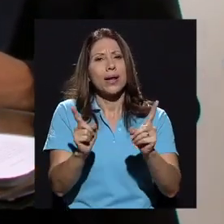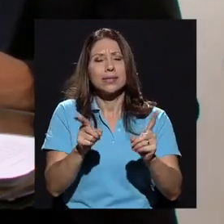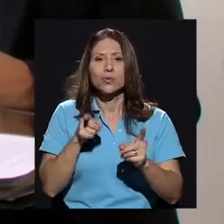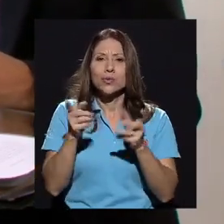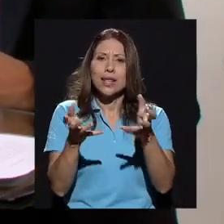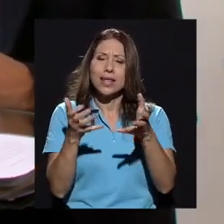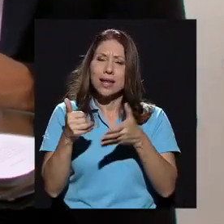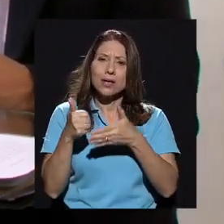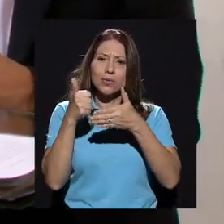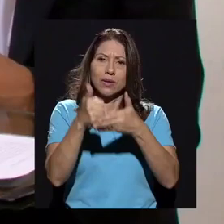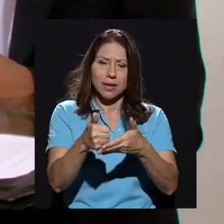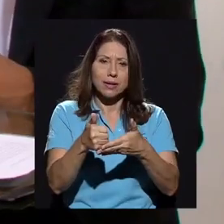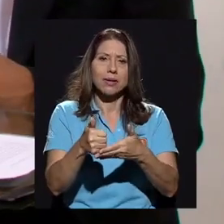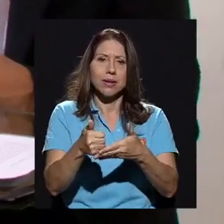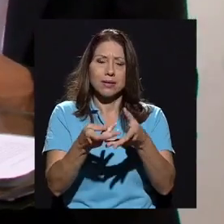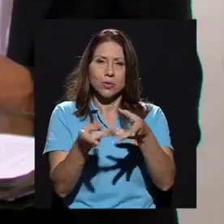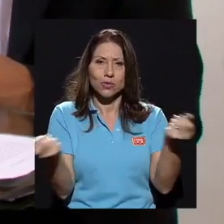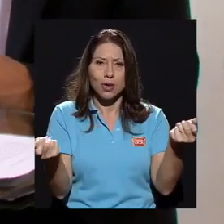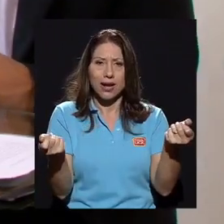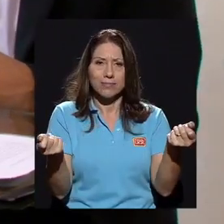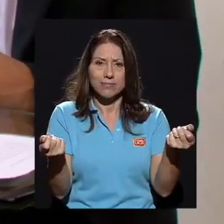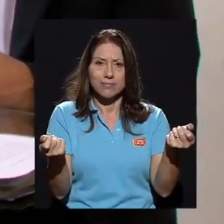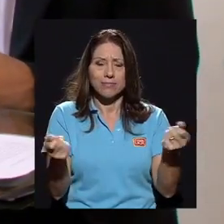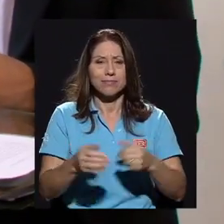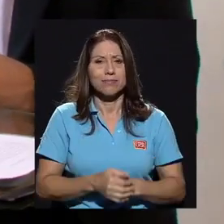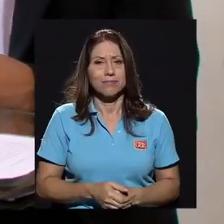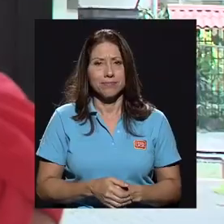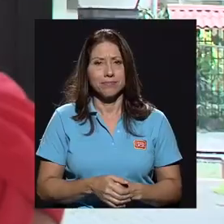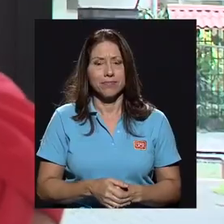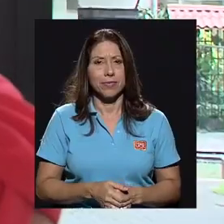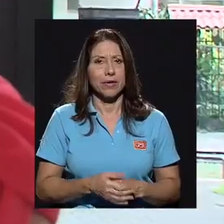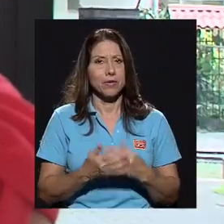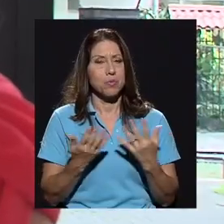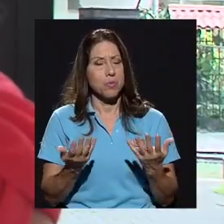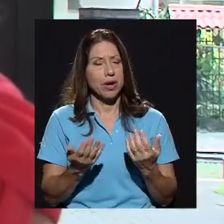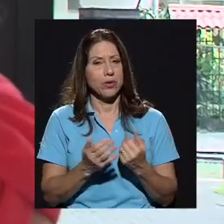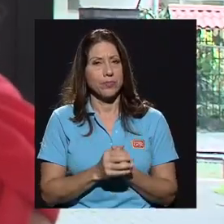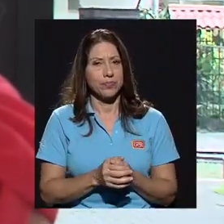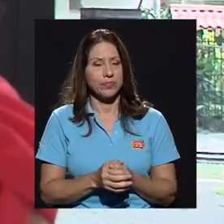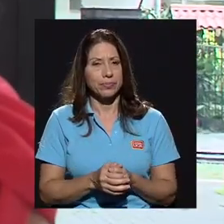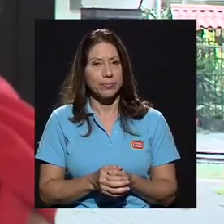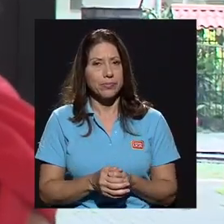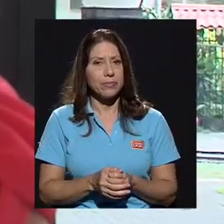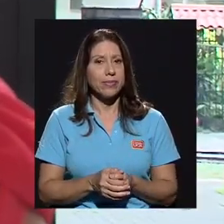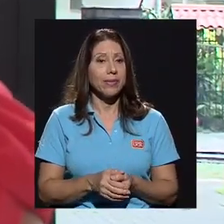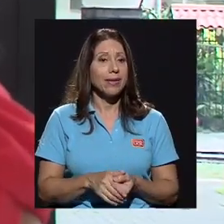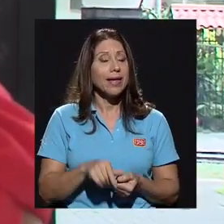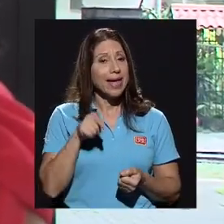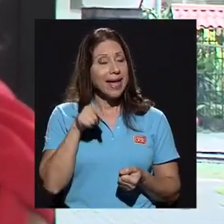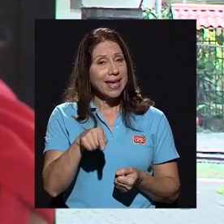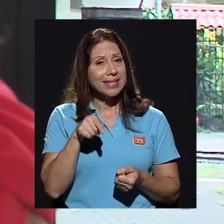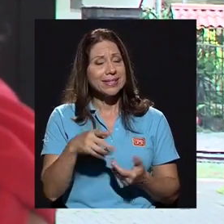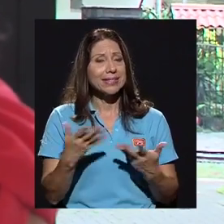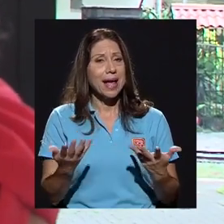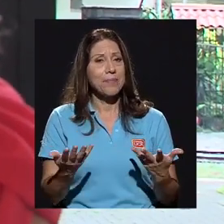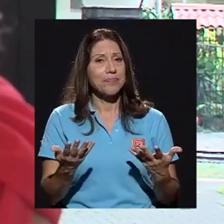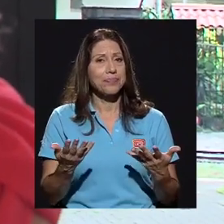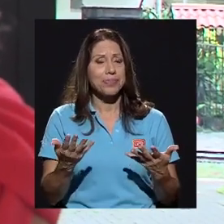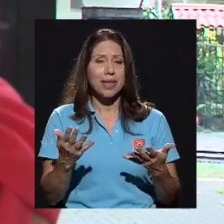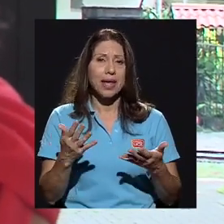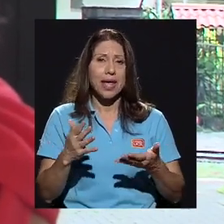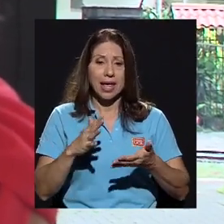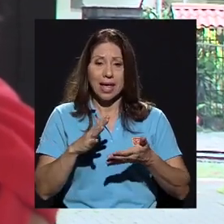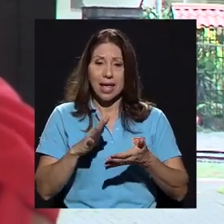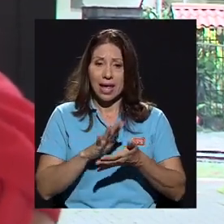usted pretende ayudar a solucionar desde el consejo? Bueno, esta gestión ha